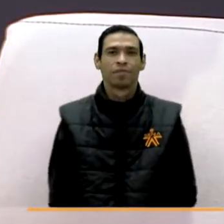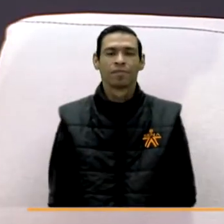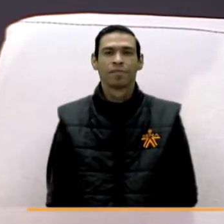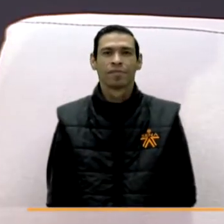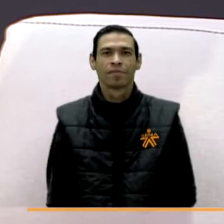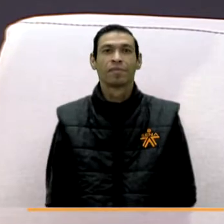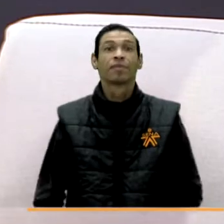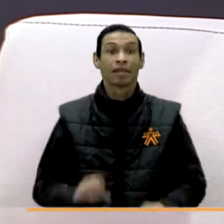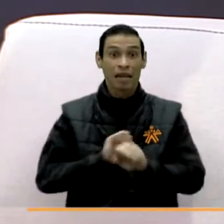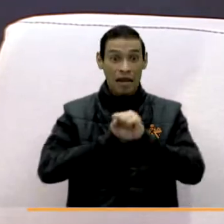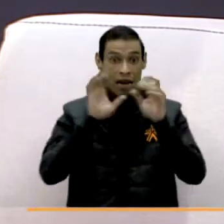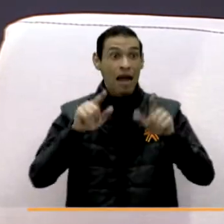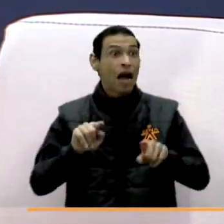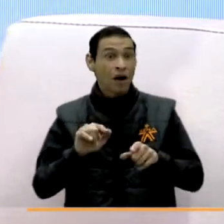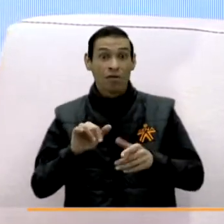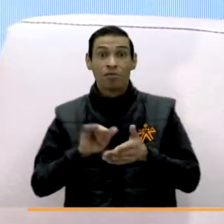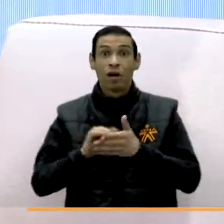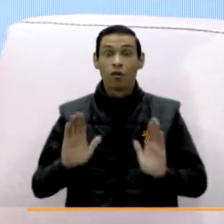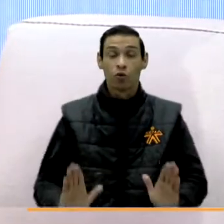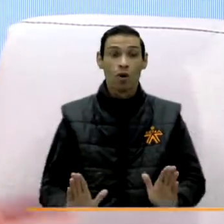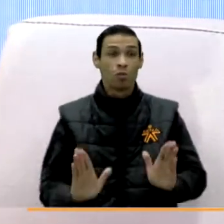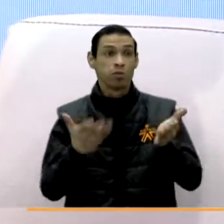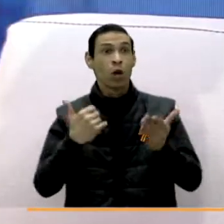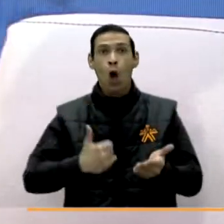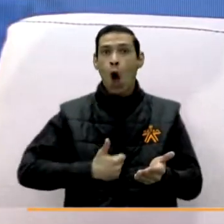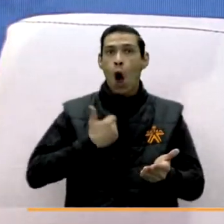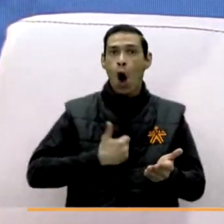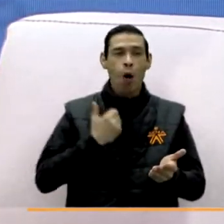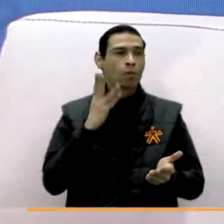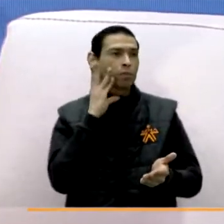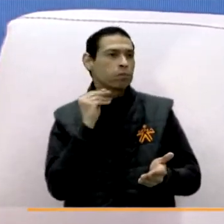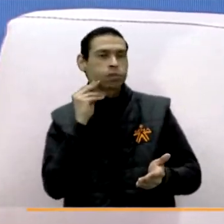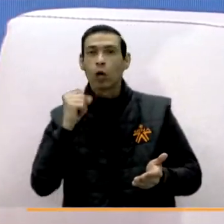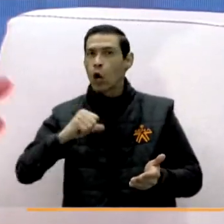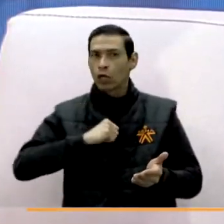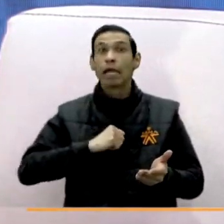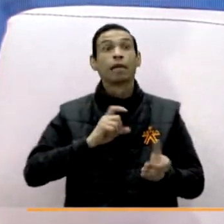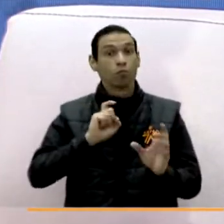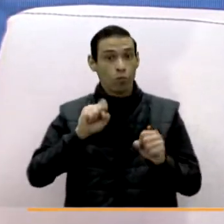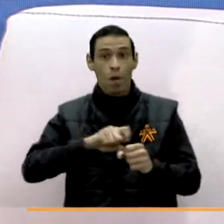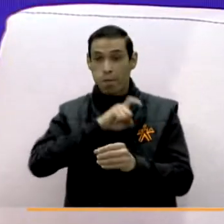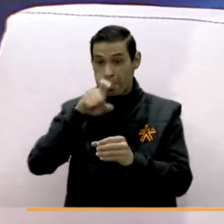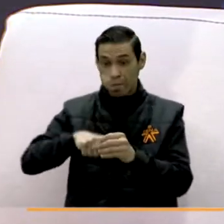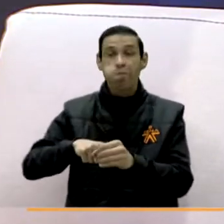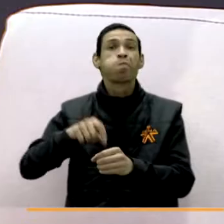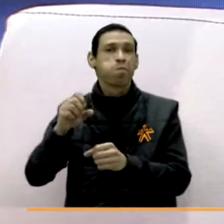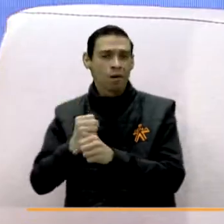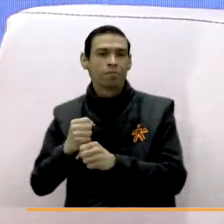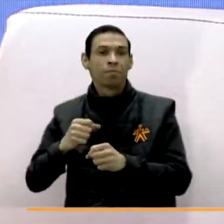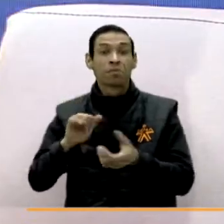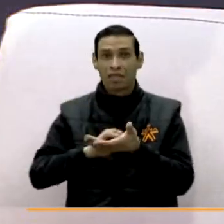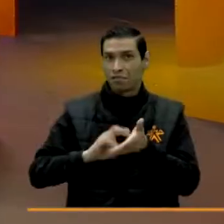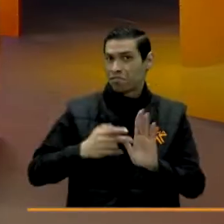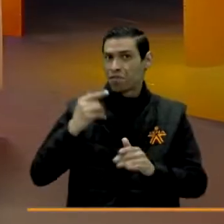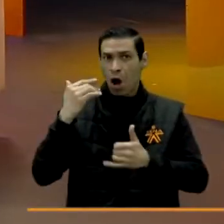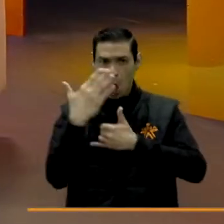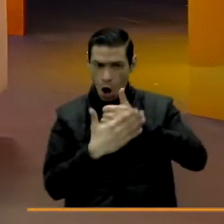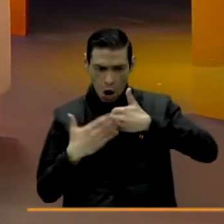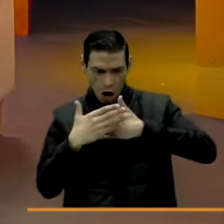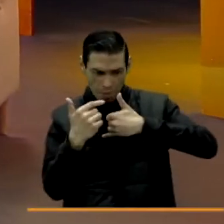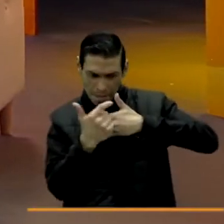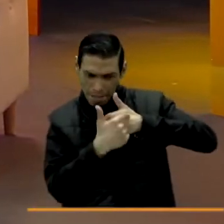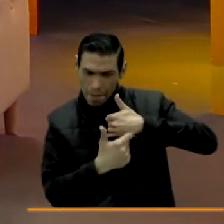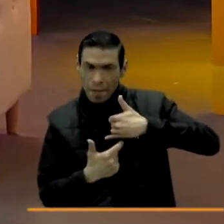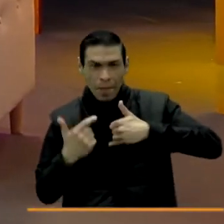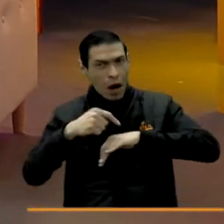que estamos promoviendo el empleo joven de los jóvenes sin experiencia y esto se da en todas las regiones del país, me imagino, porque el banco tiene pues